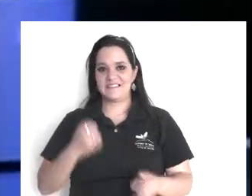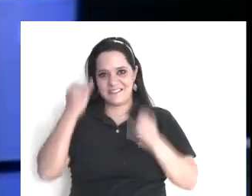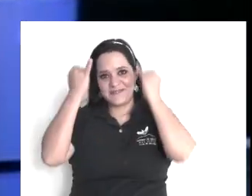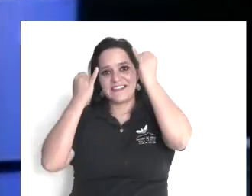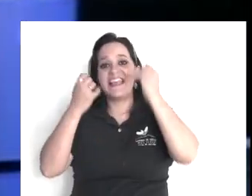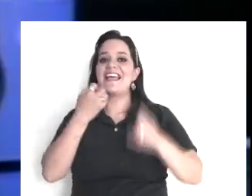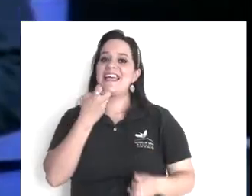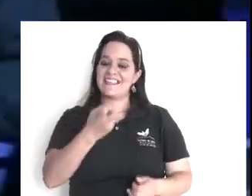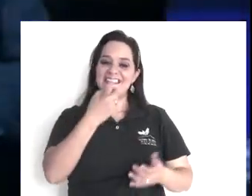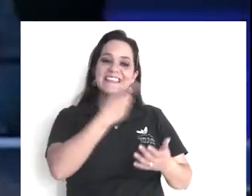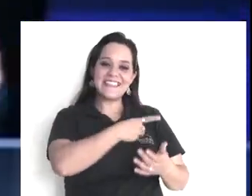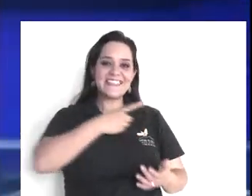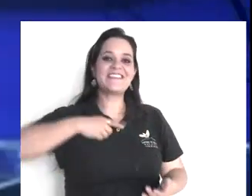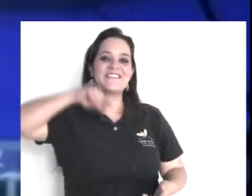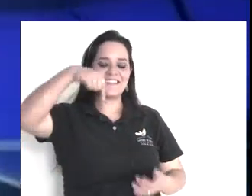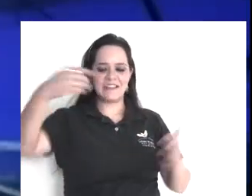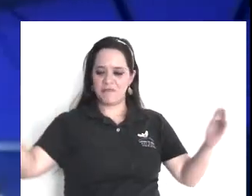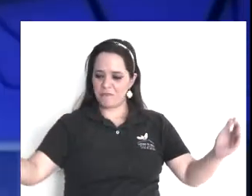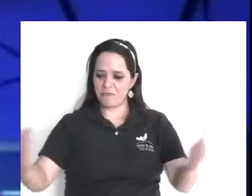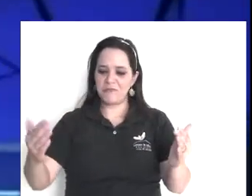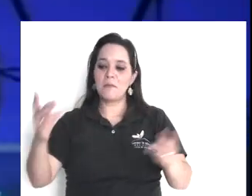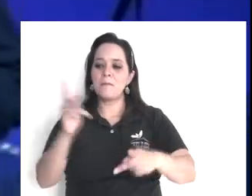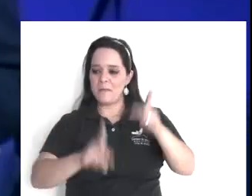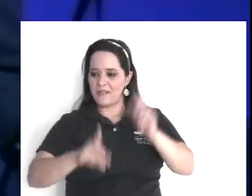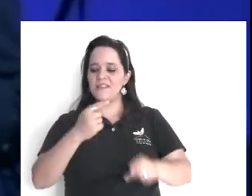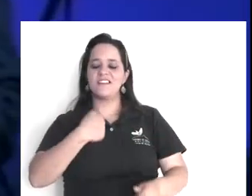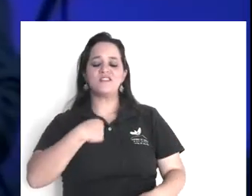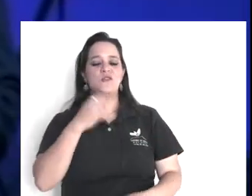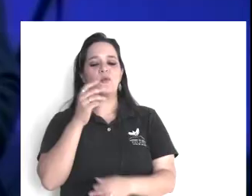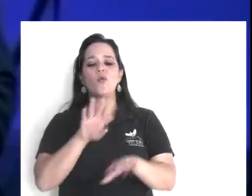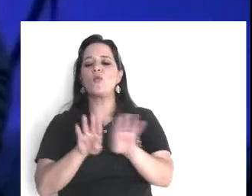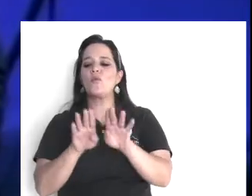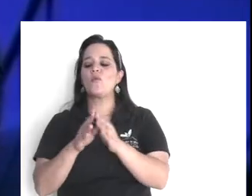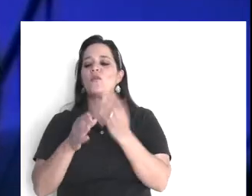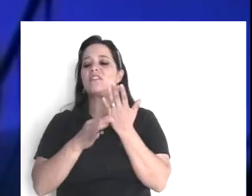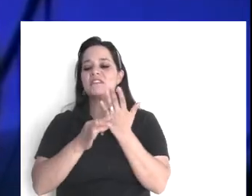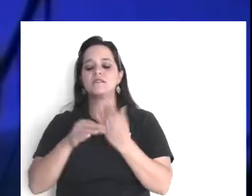así es, así son las cosas, desgraciadamente, así son las cosas, hermanos,